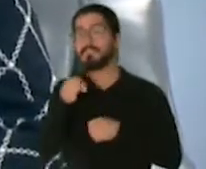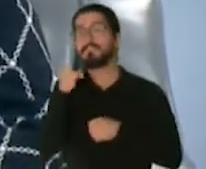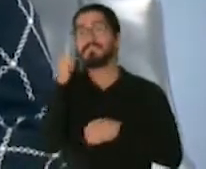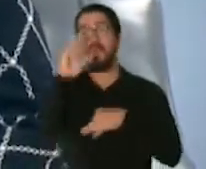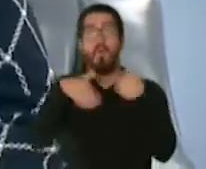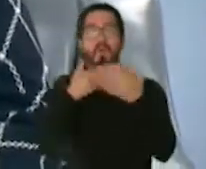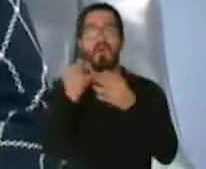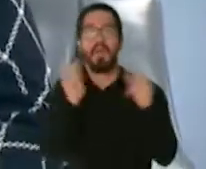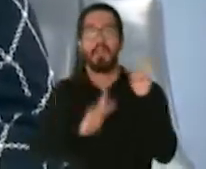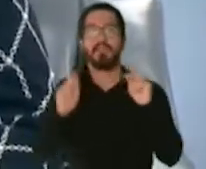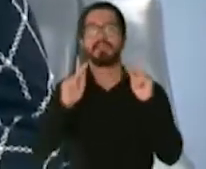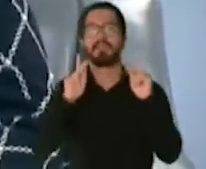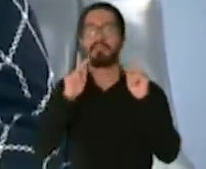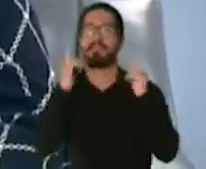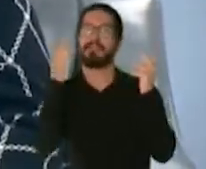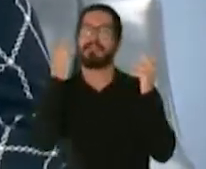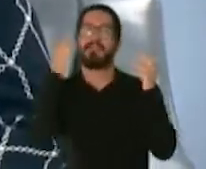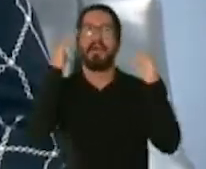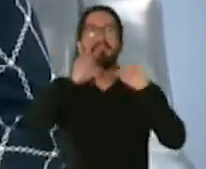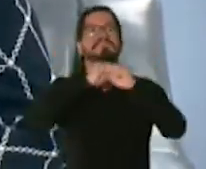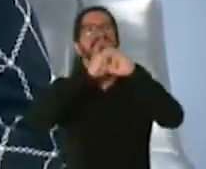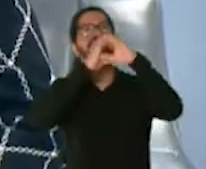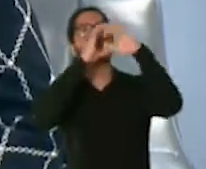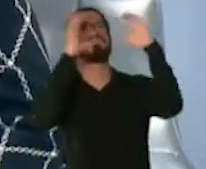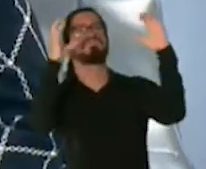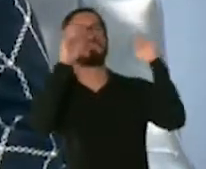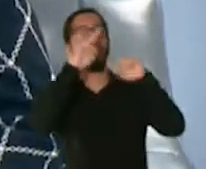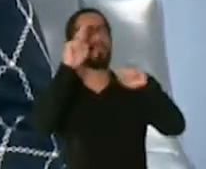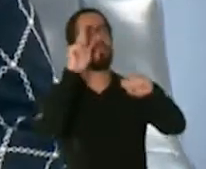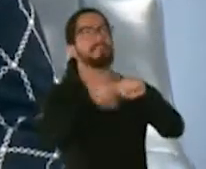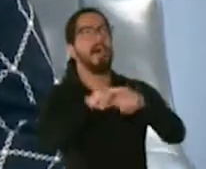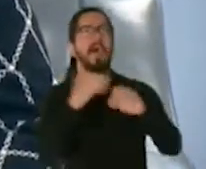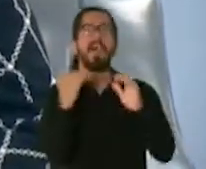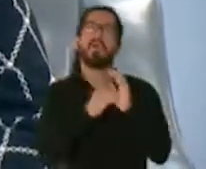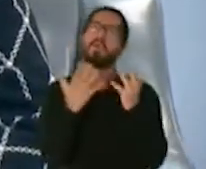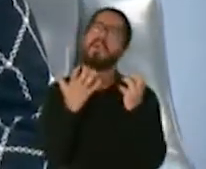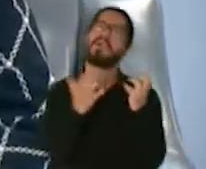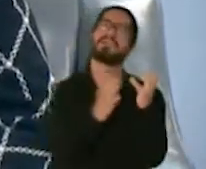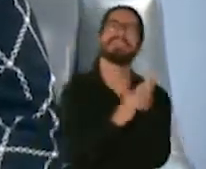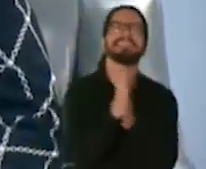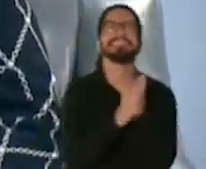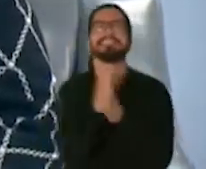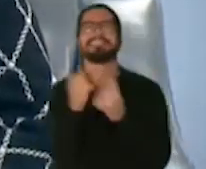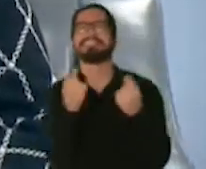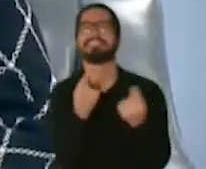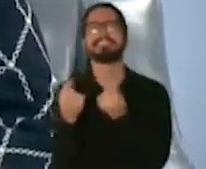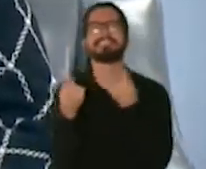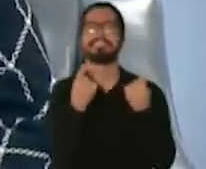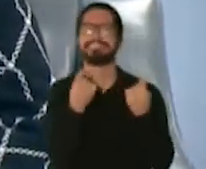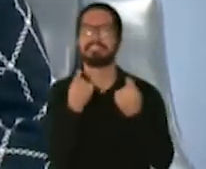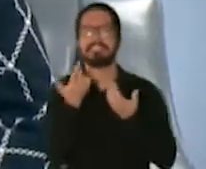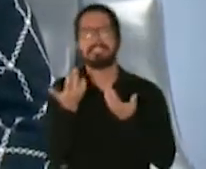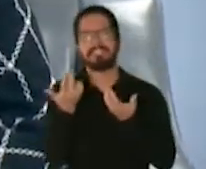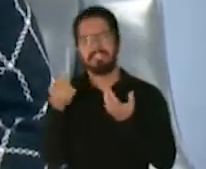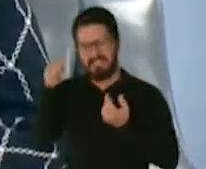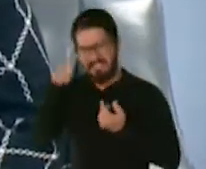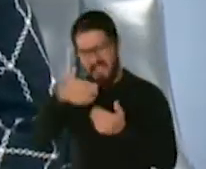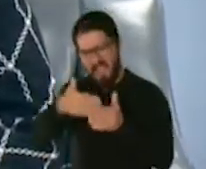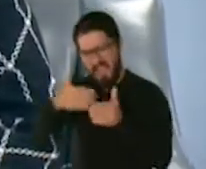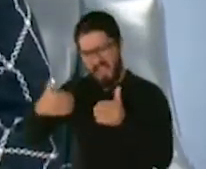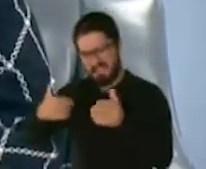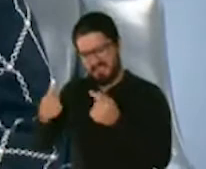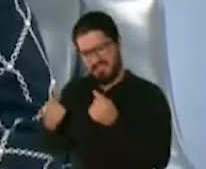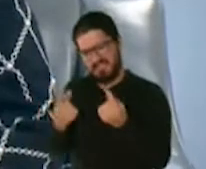ambicionamos, regresar a la vida normal? O sea, ¿qué nivel de vacunación tenemos que tener? ¿Qué necesitamos para que